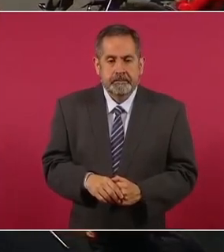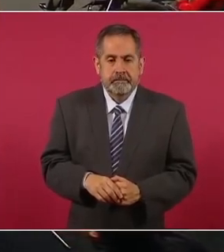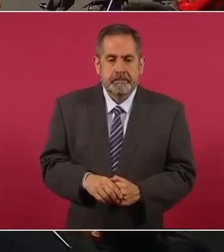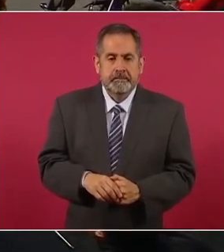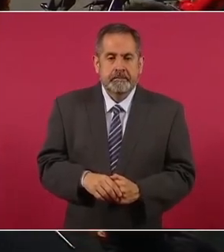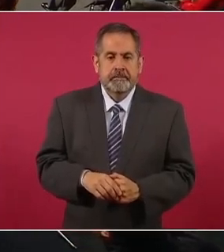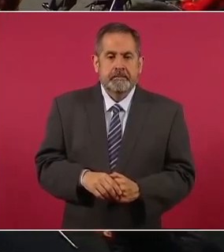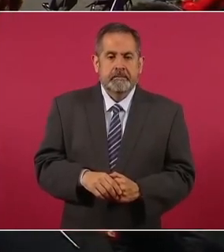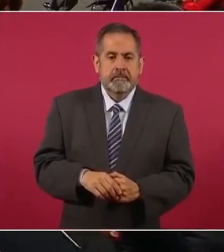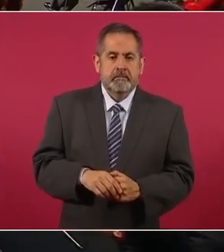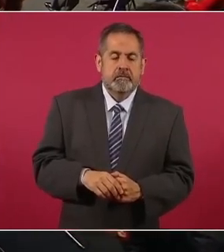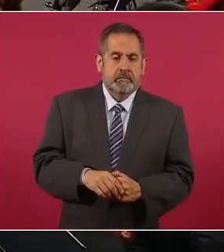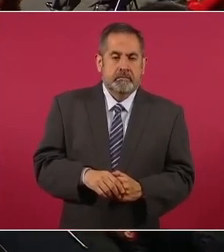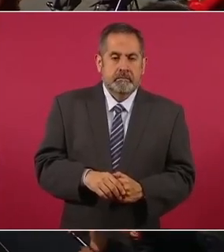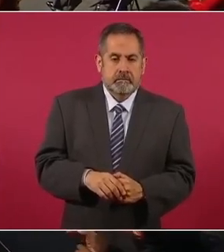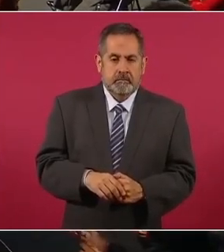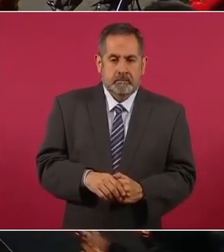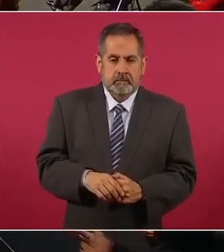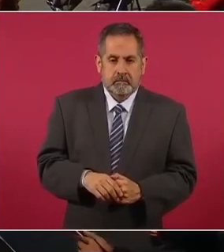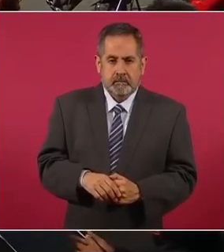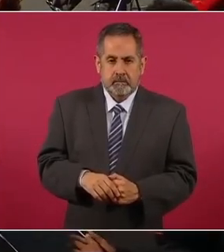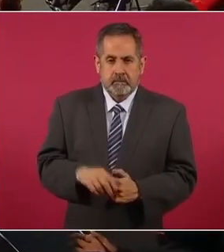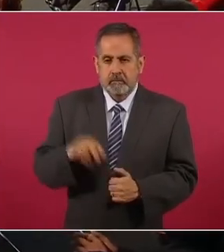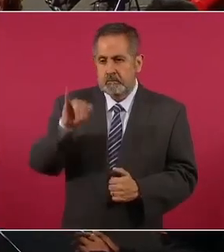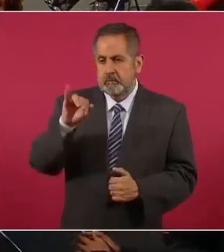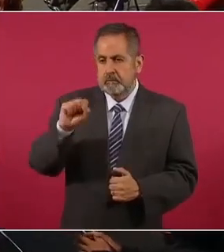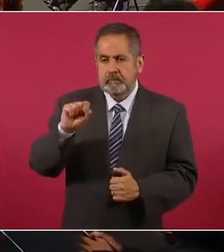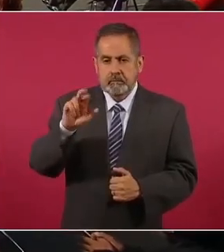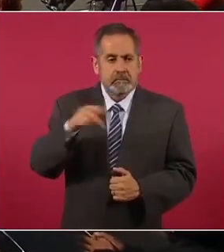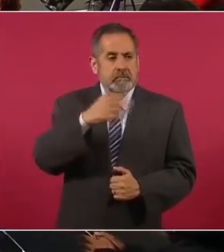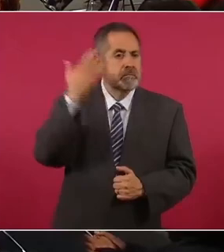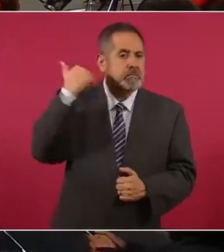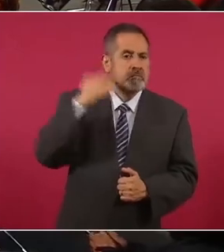el que menos se pagaba,